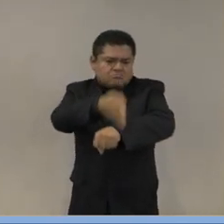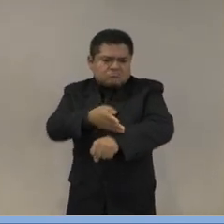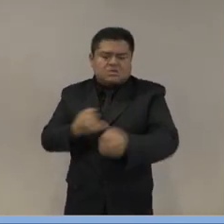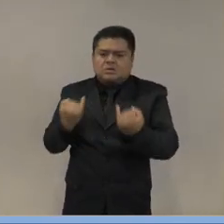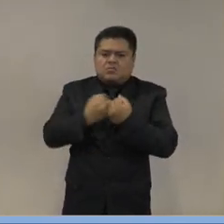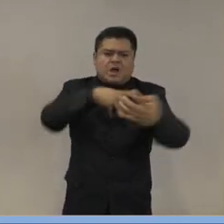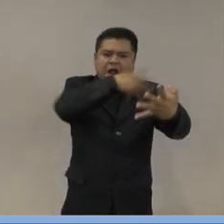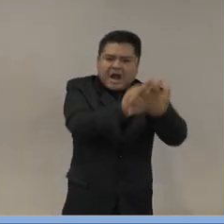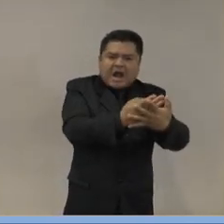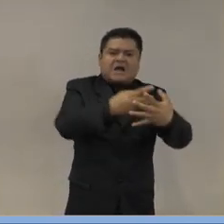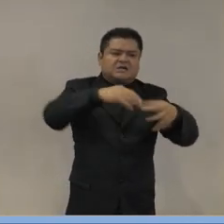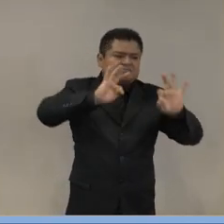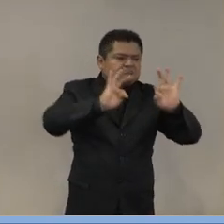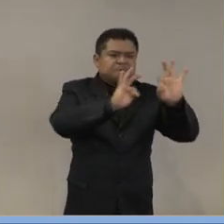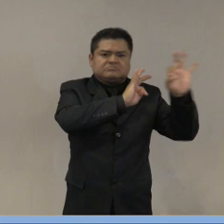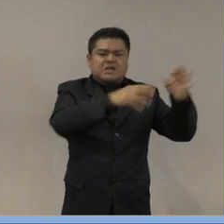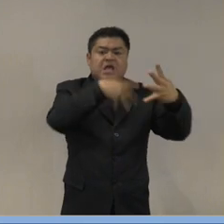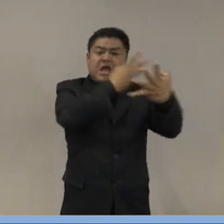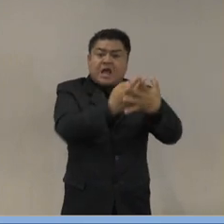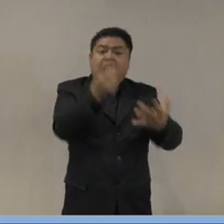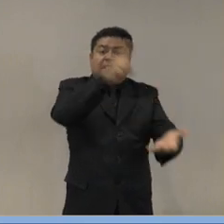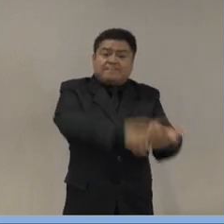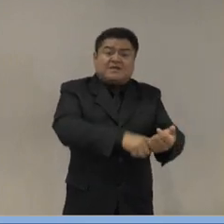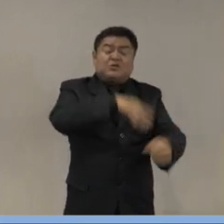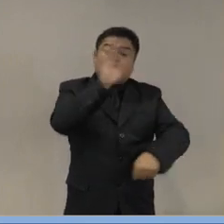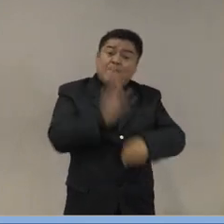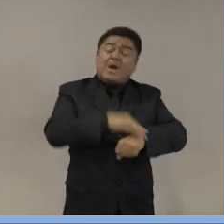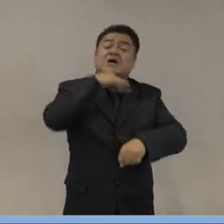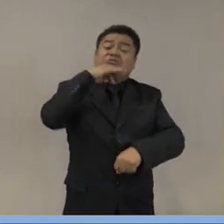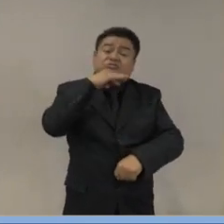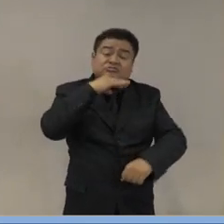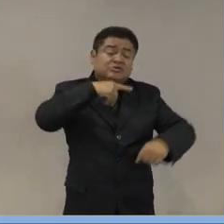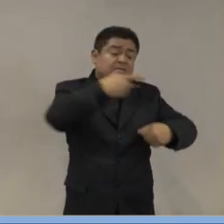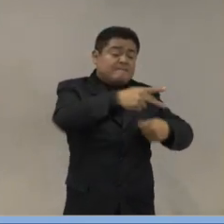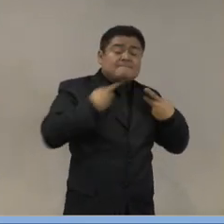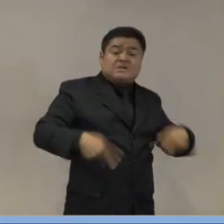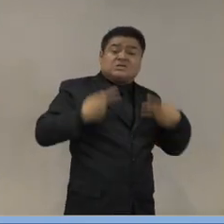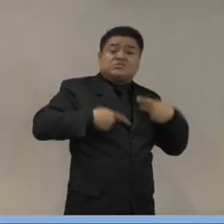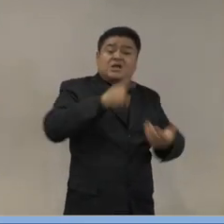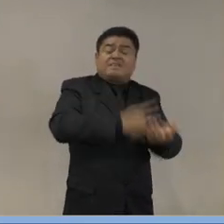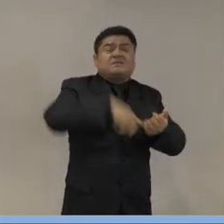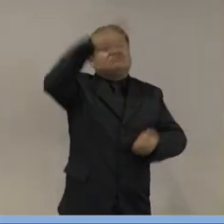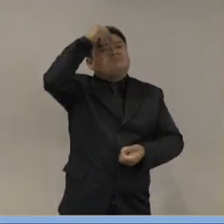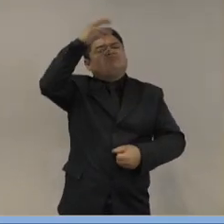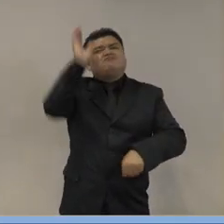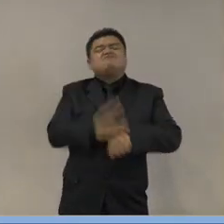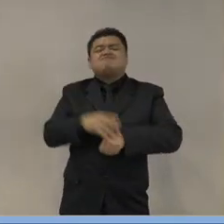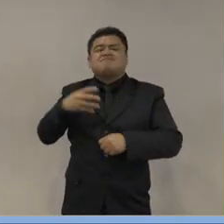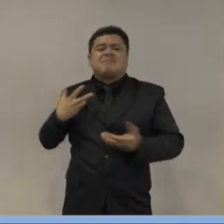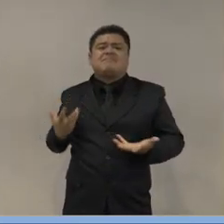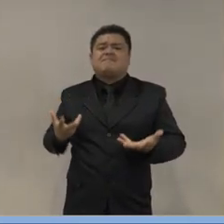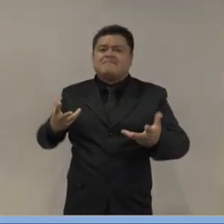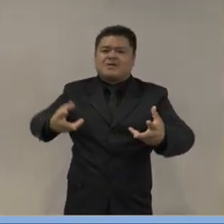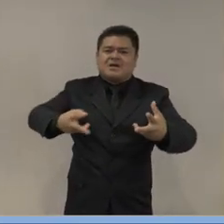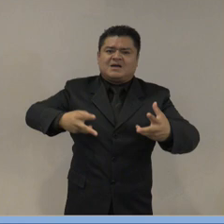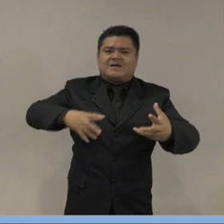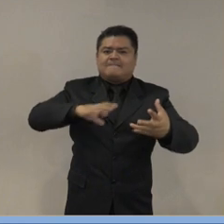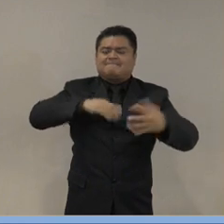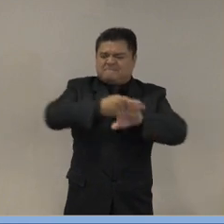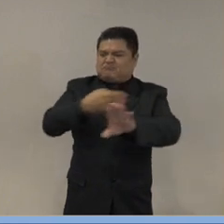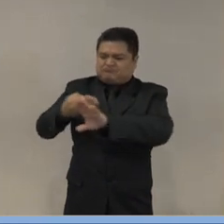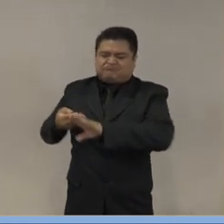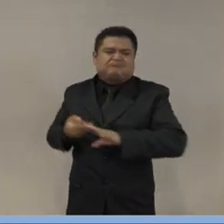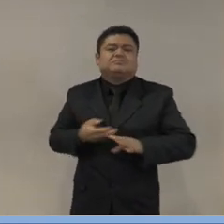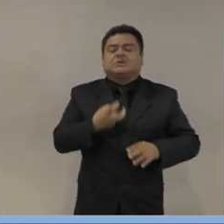penitenciario que no sean fábricas de delincuentes, justicia transicional de crímenes atroces, verdad, justicia, reparación integral,